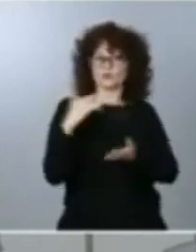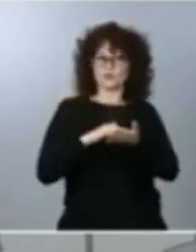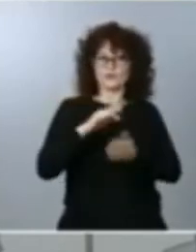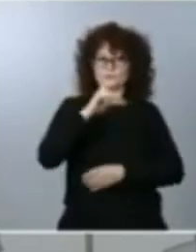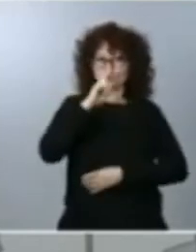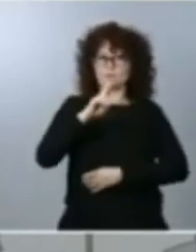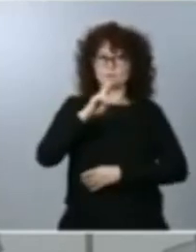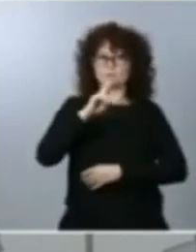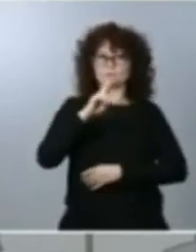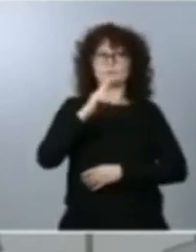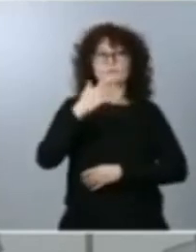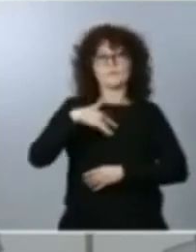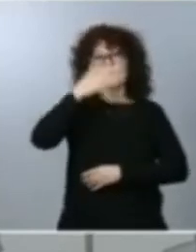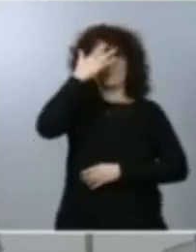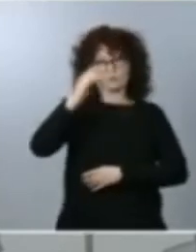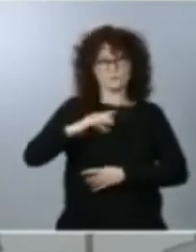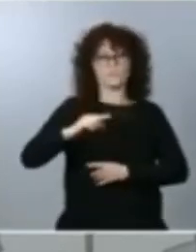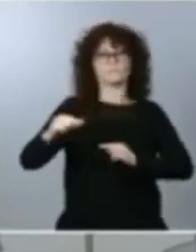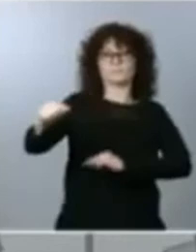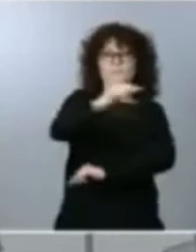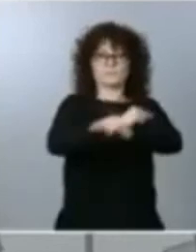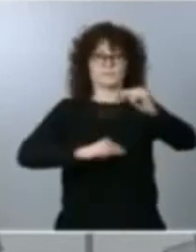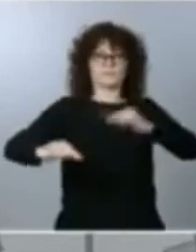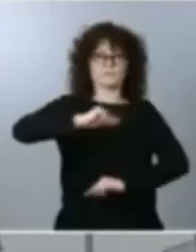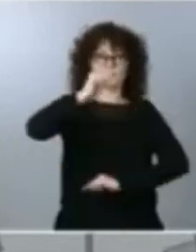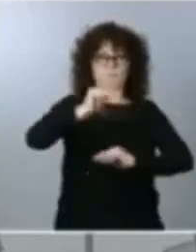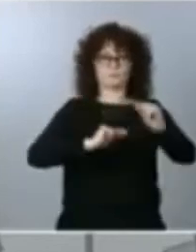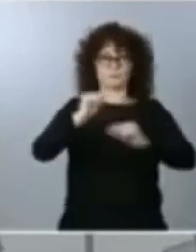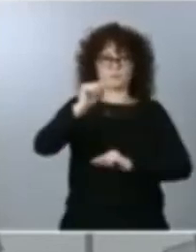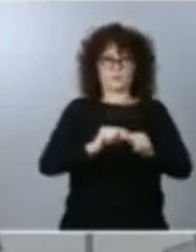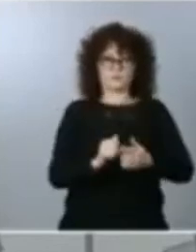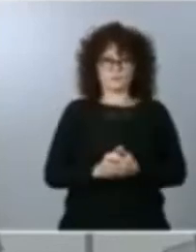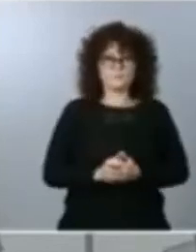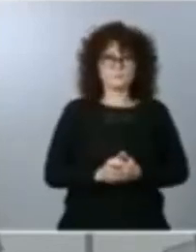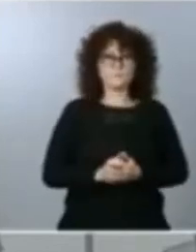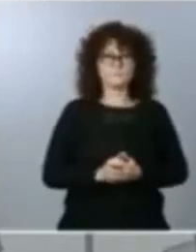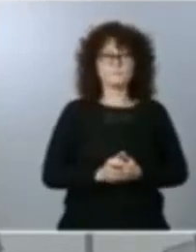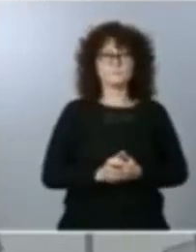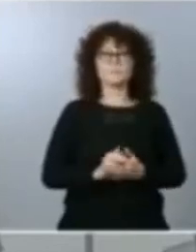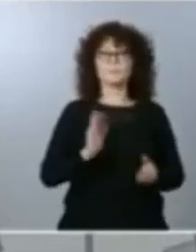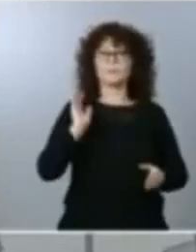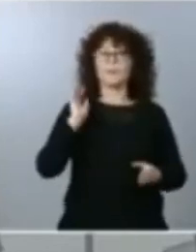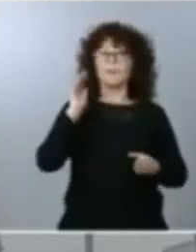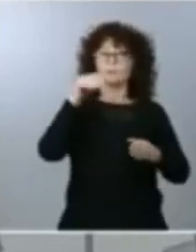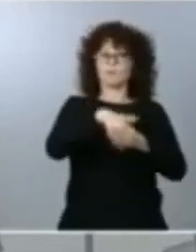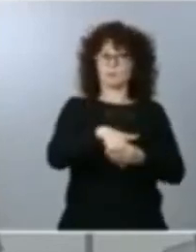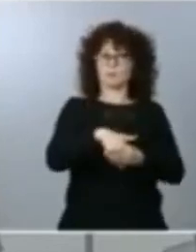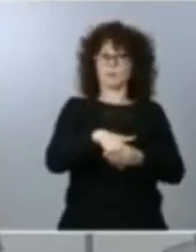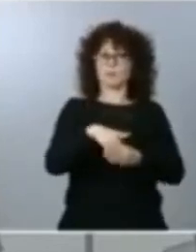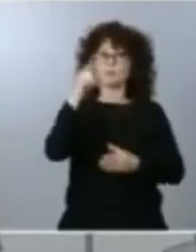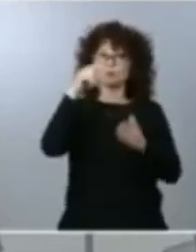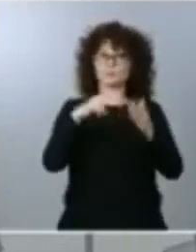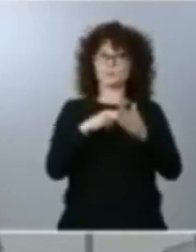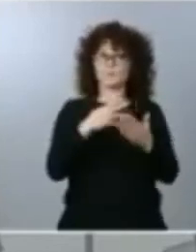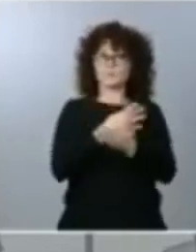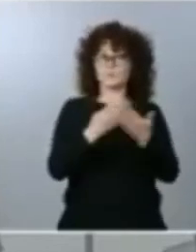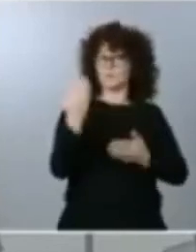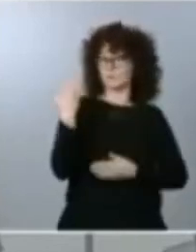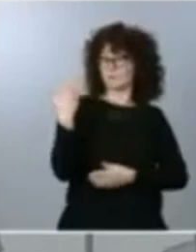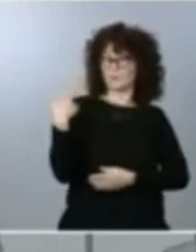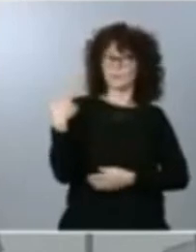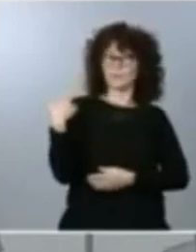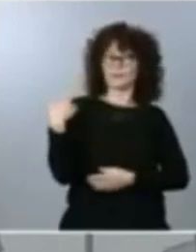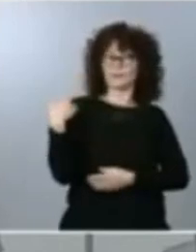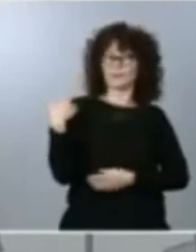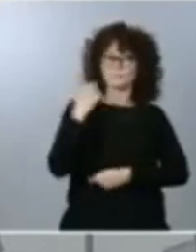de bloqueo parlamentario De hecho hay que recordar que la votación que se produjo en el año 2019 derivó en un